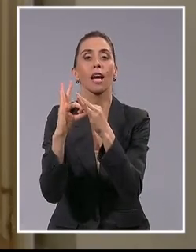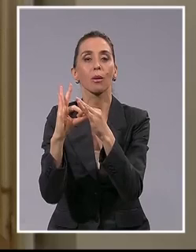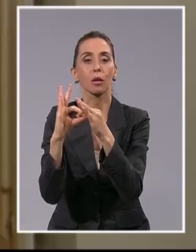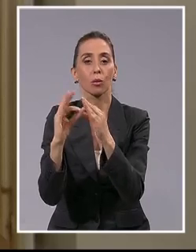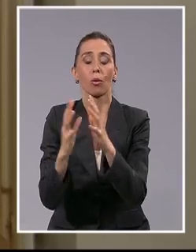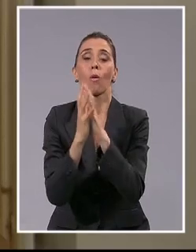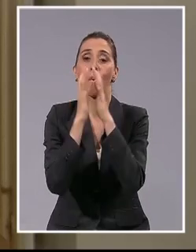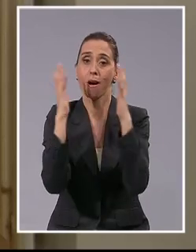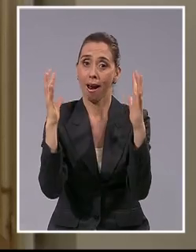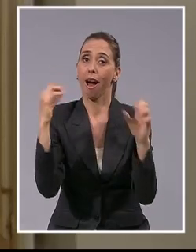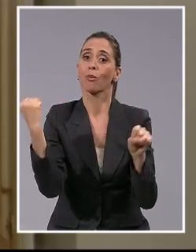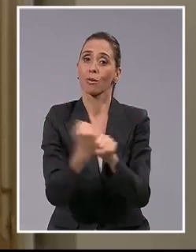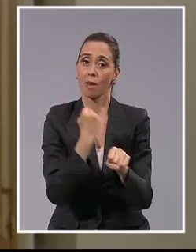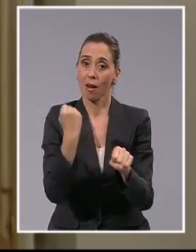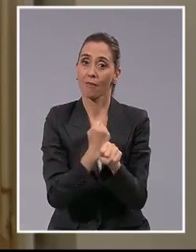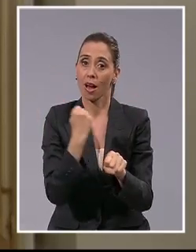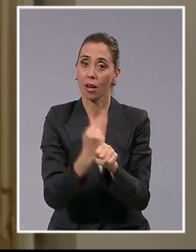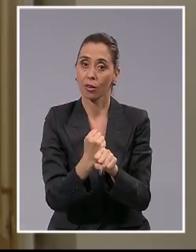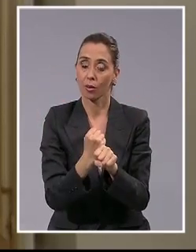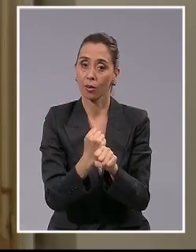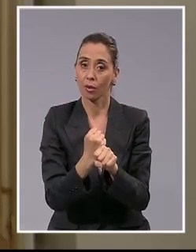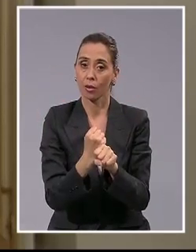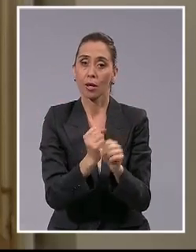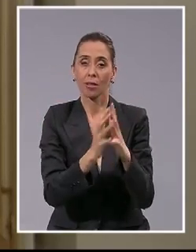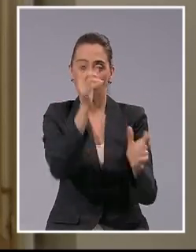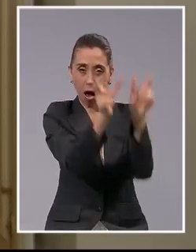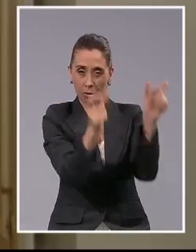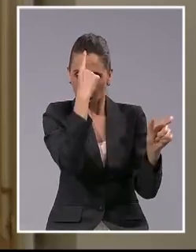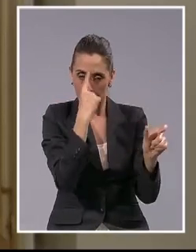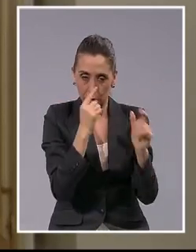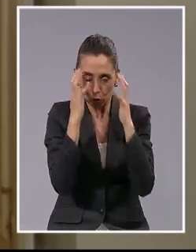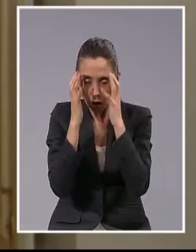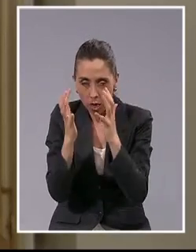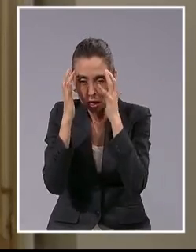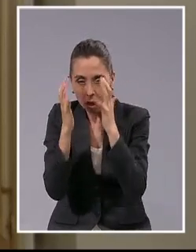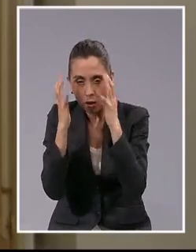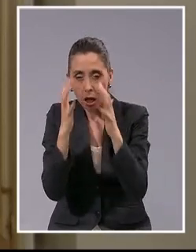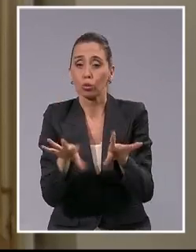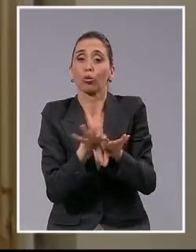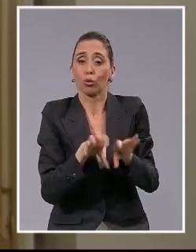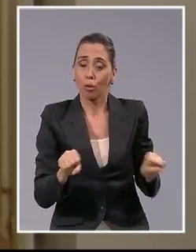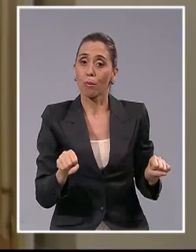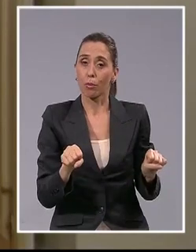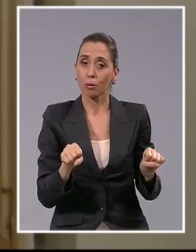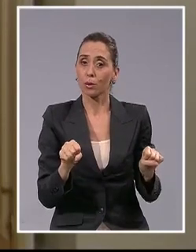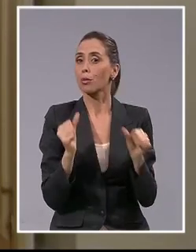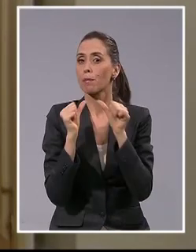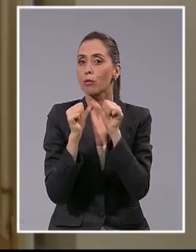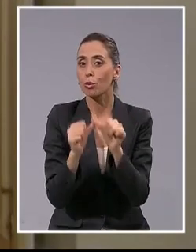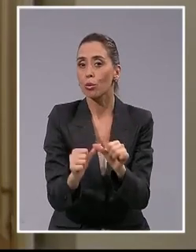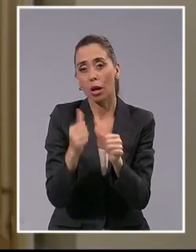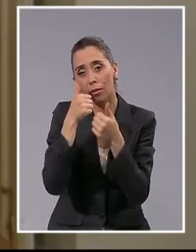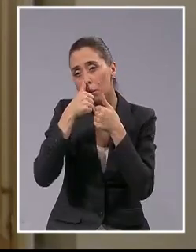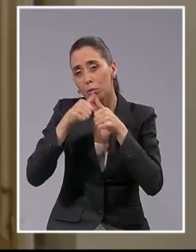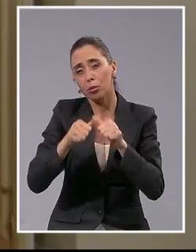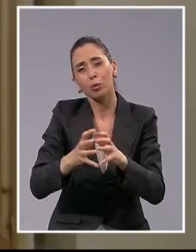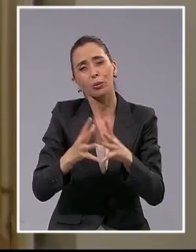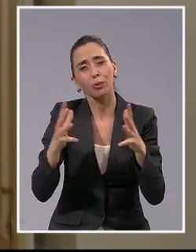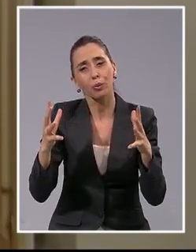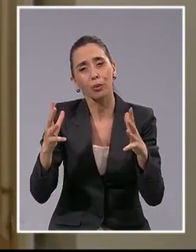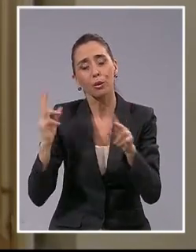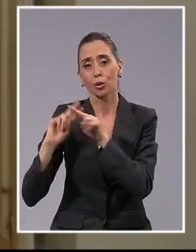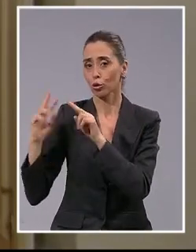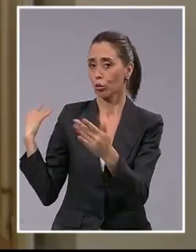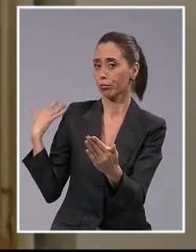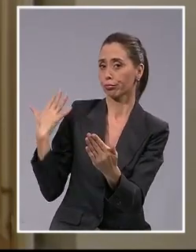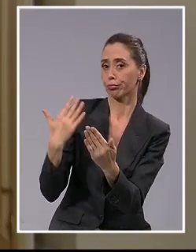gran trabajo que tantos, con tanta dedicación y compromiso y durante tanto tiempo han